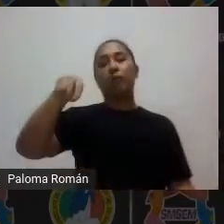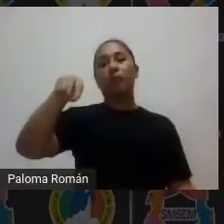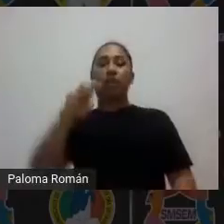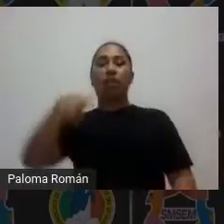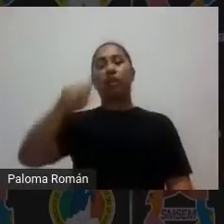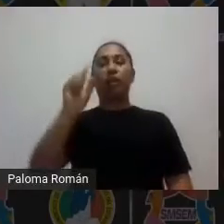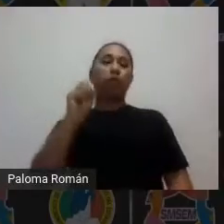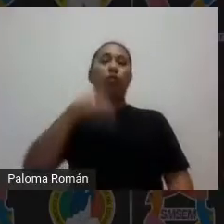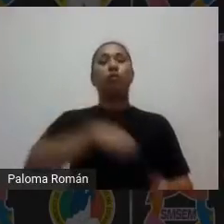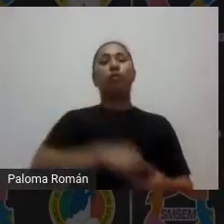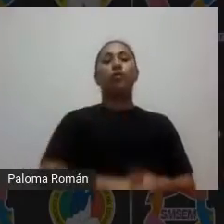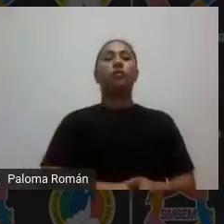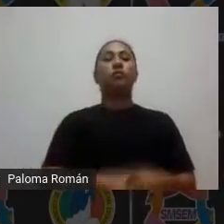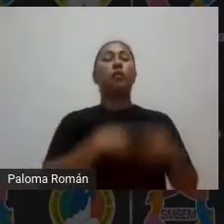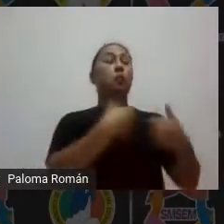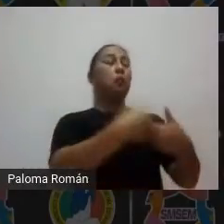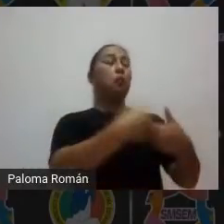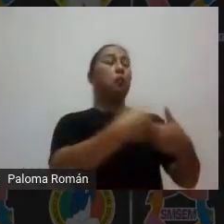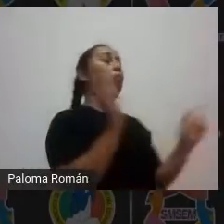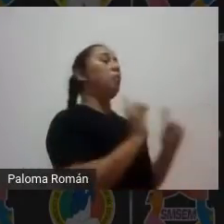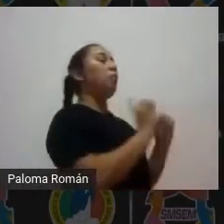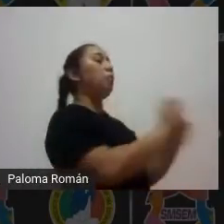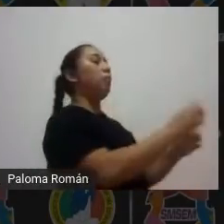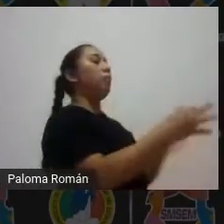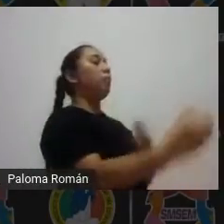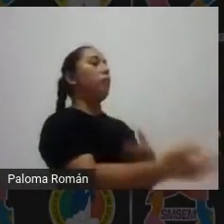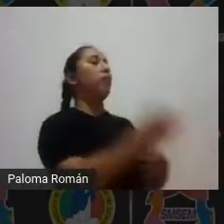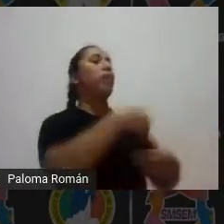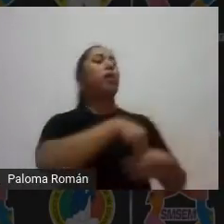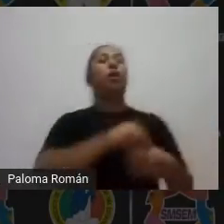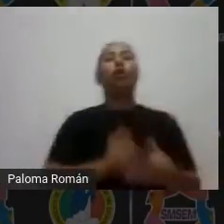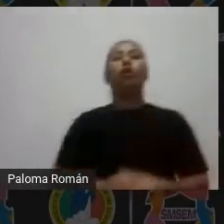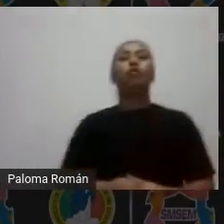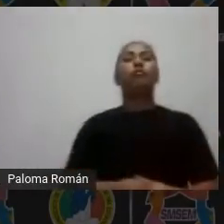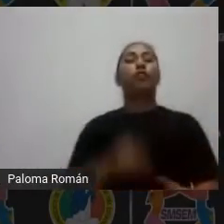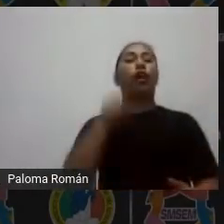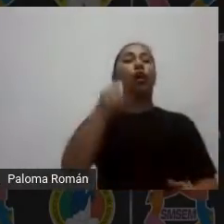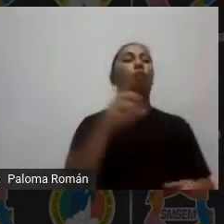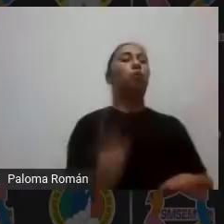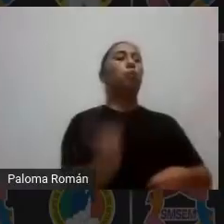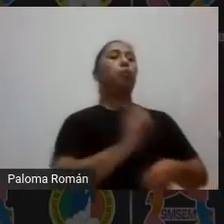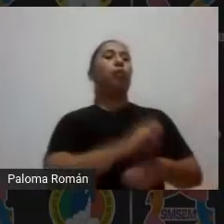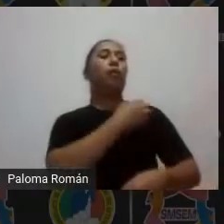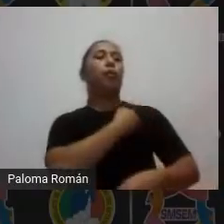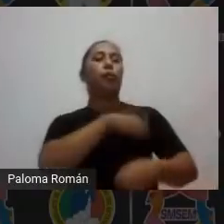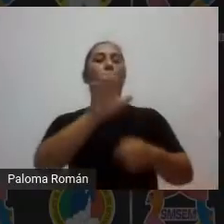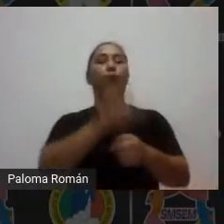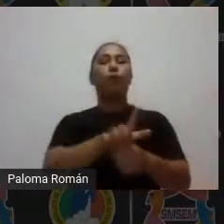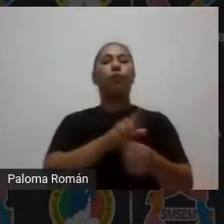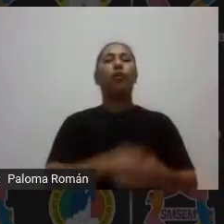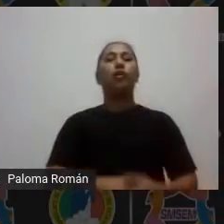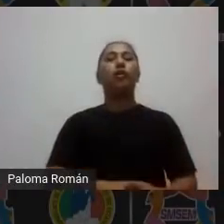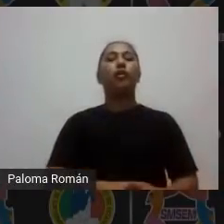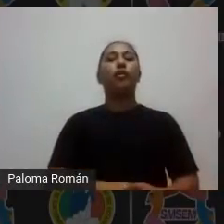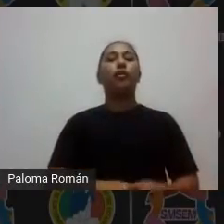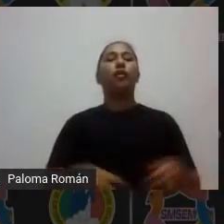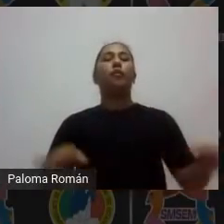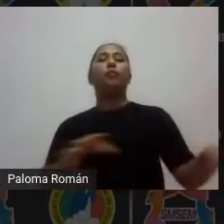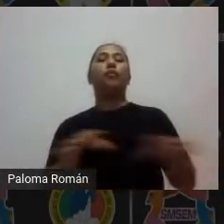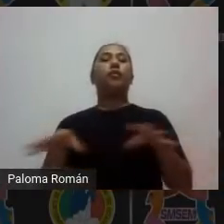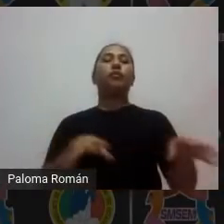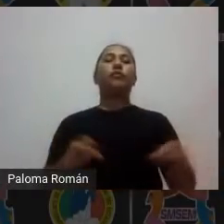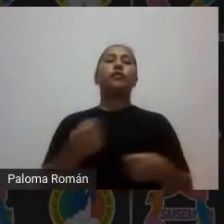organizan pero lo que tú vas a ver ese día en especial de la sesión sincrónica es